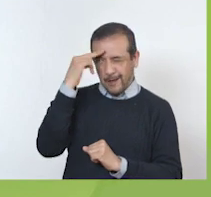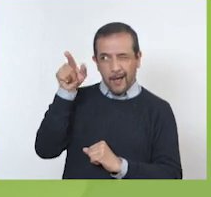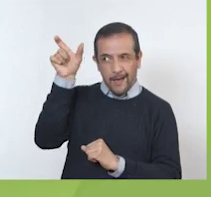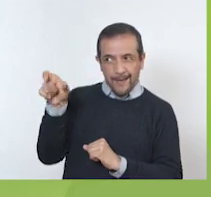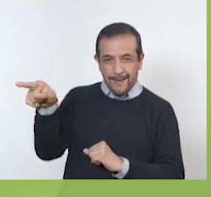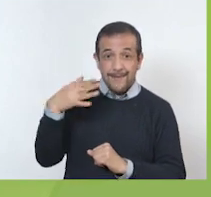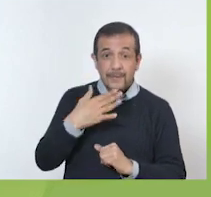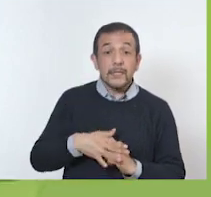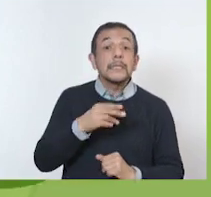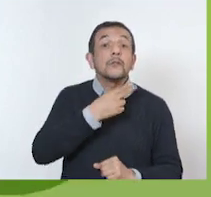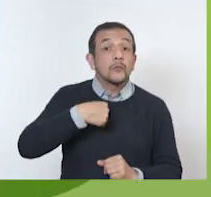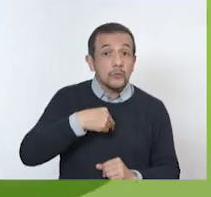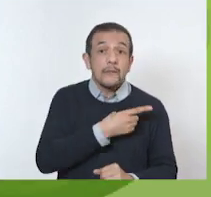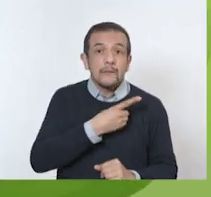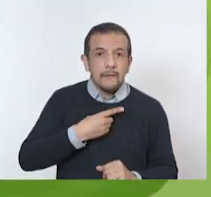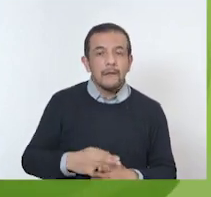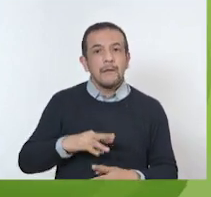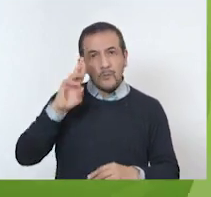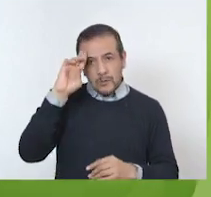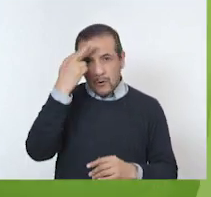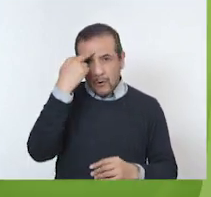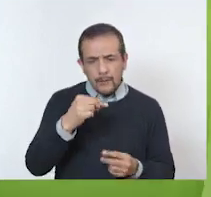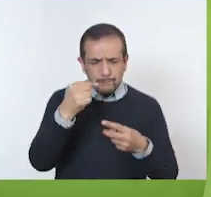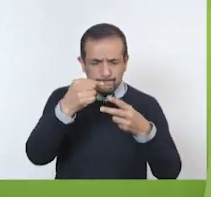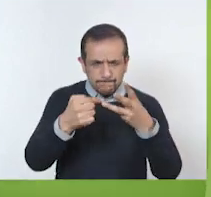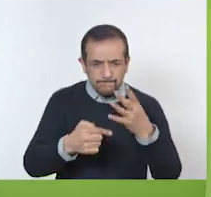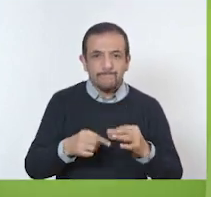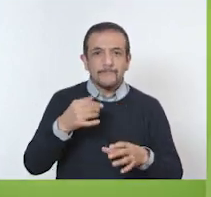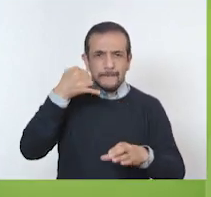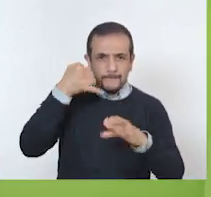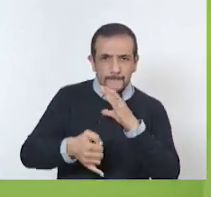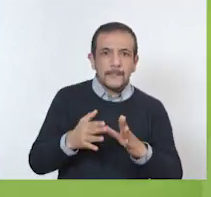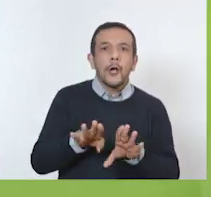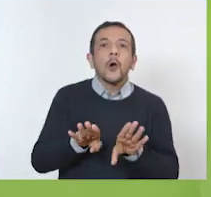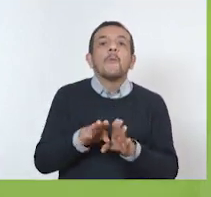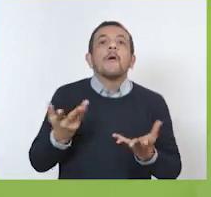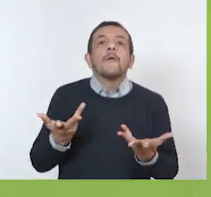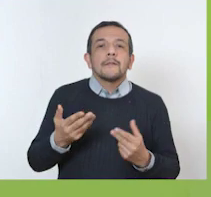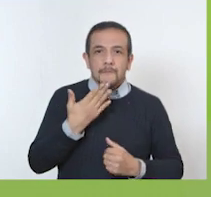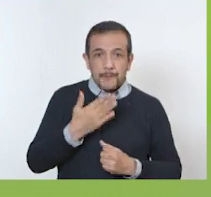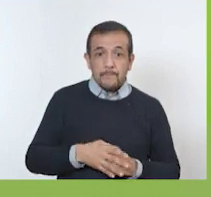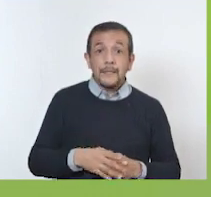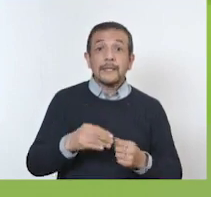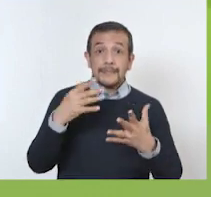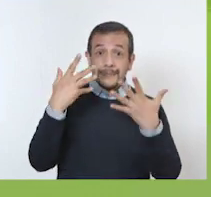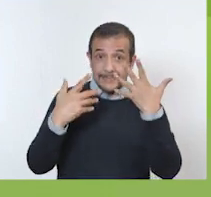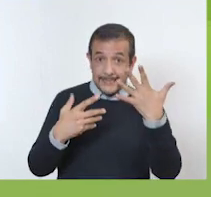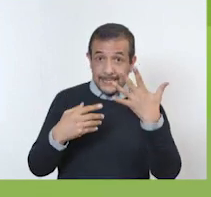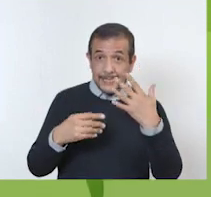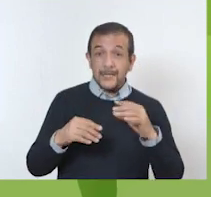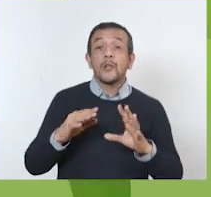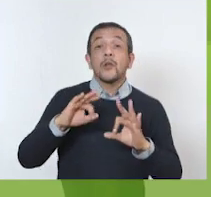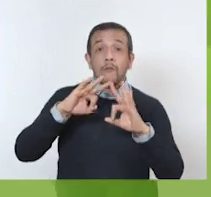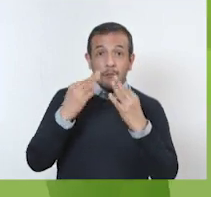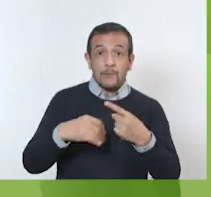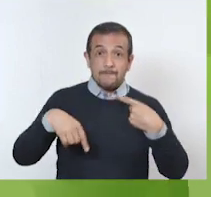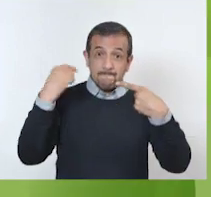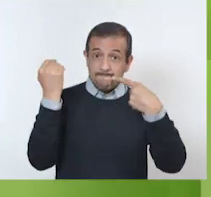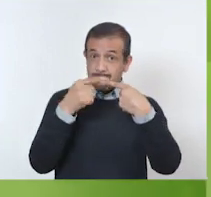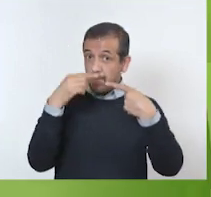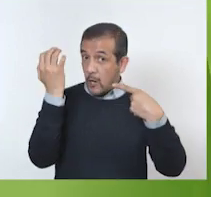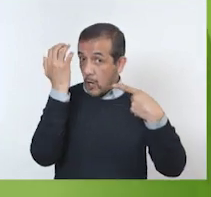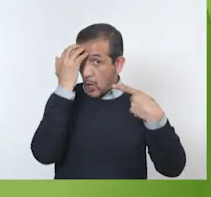Recordemos a detalle todo lo que hemos hecho. Entonces, nuestro proyecto tiene cinco etapas. Conocer,